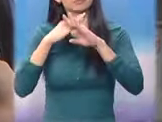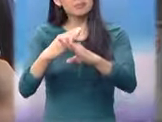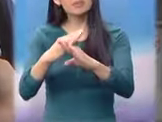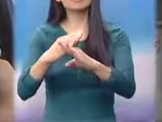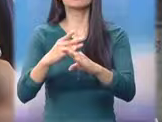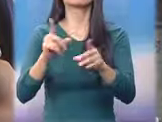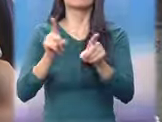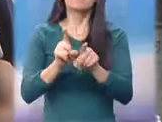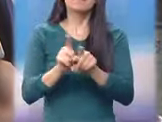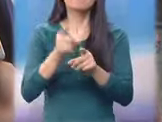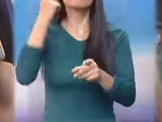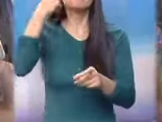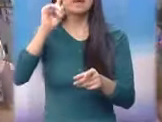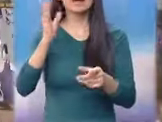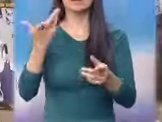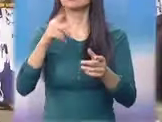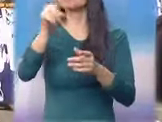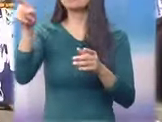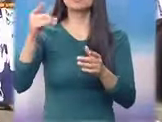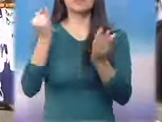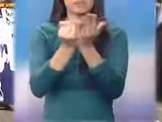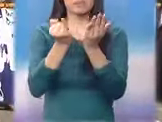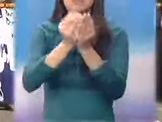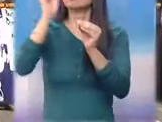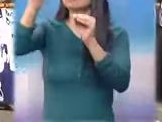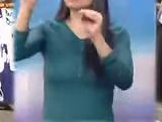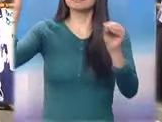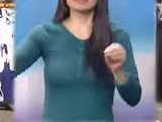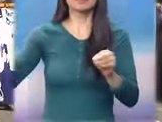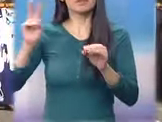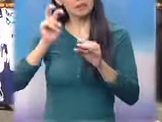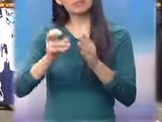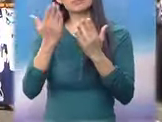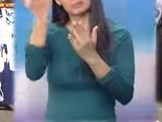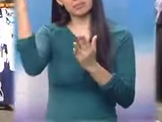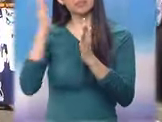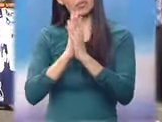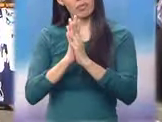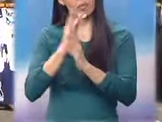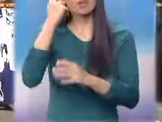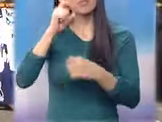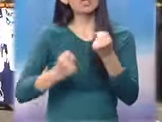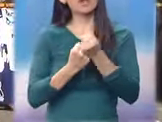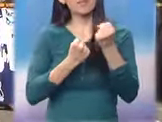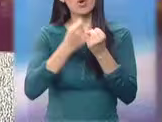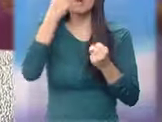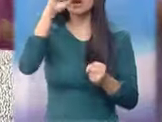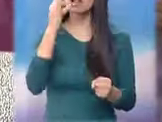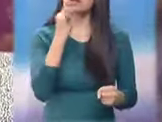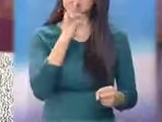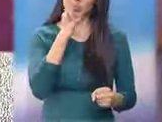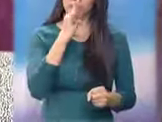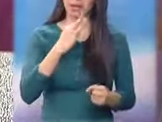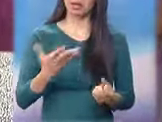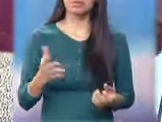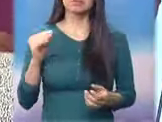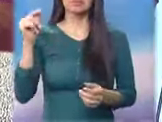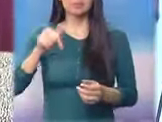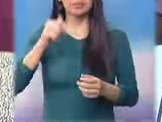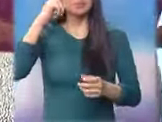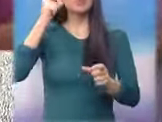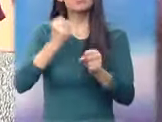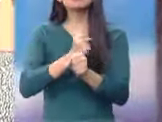problema de la violencia, tanto para las instituciones del Estado como también para las organizaciones que están por